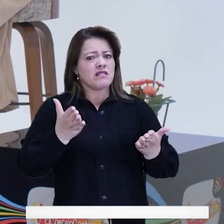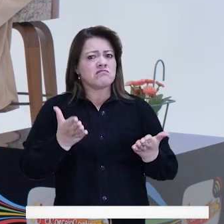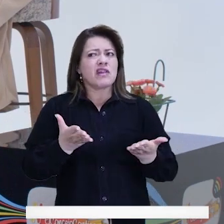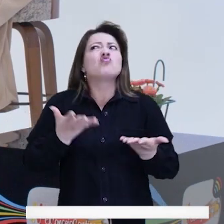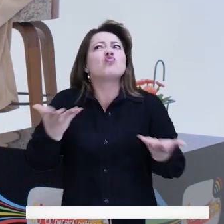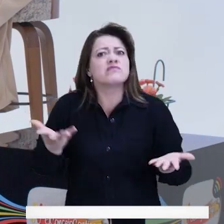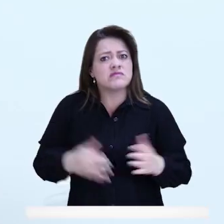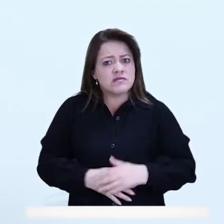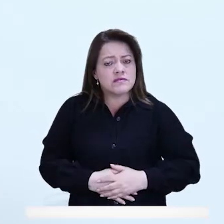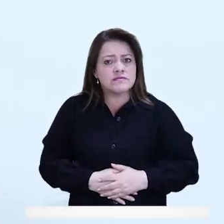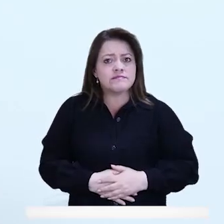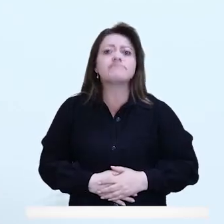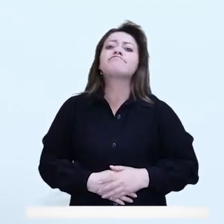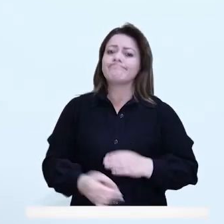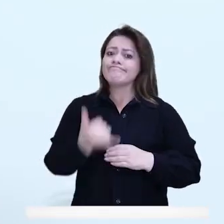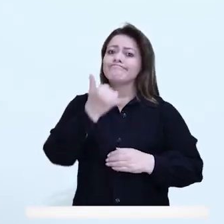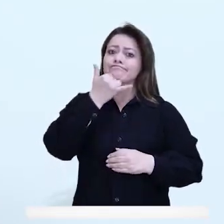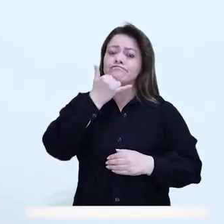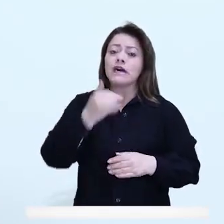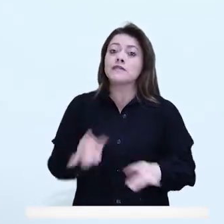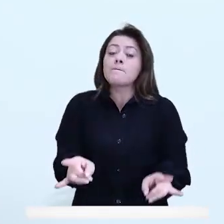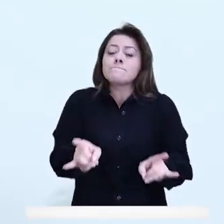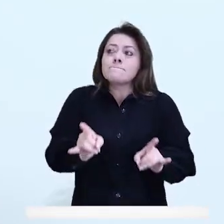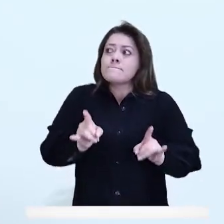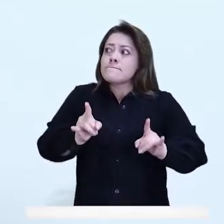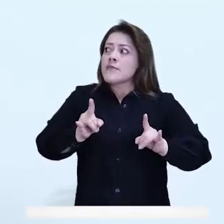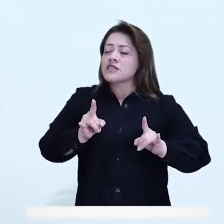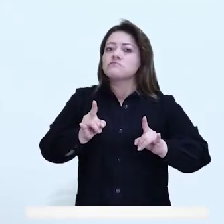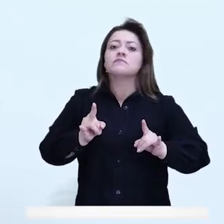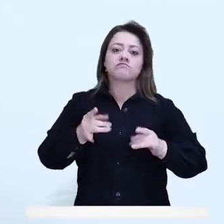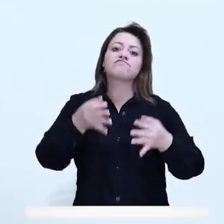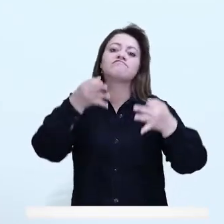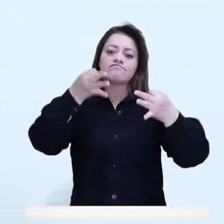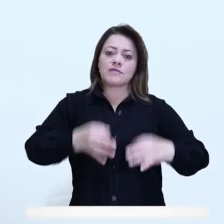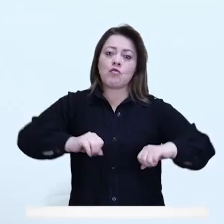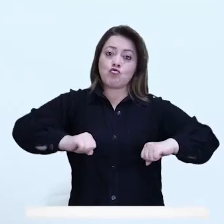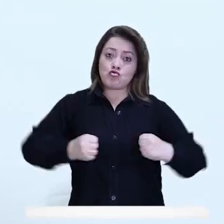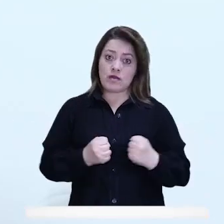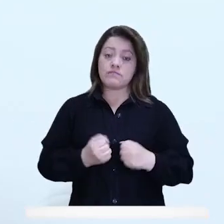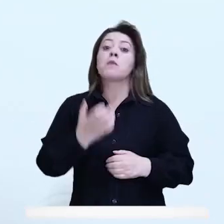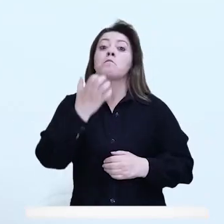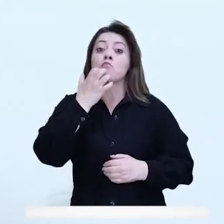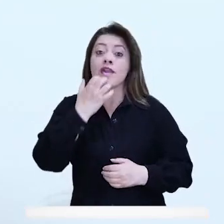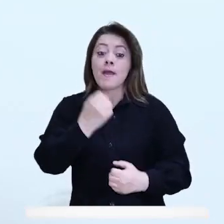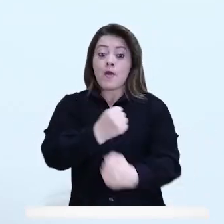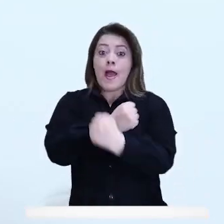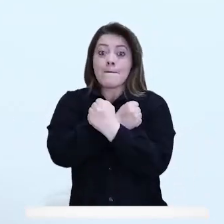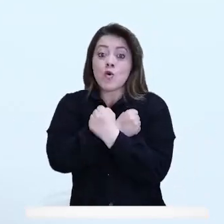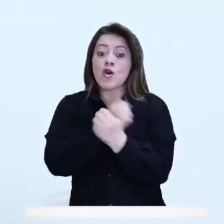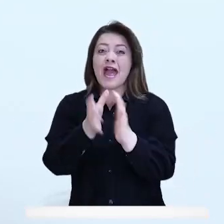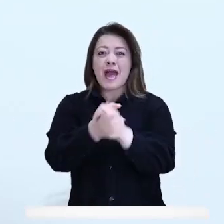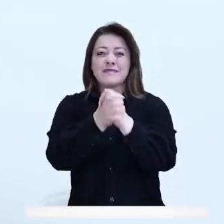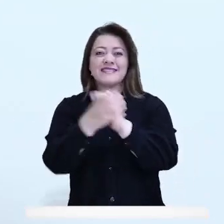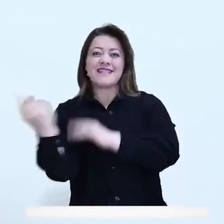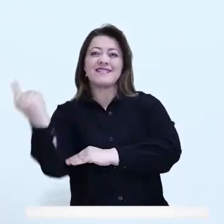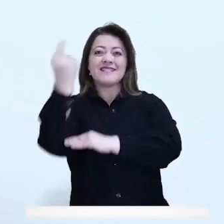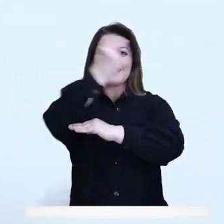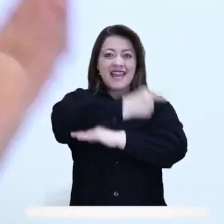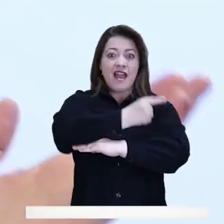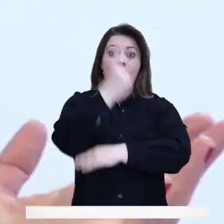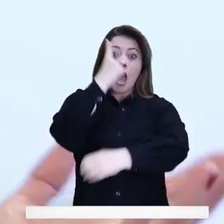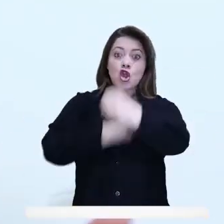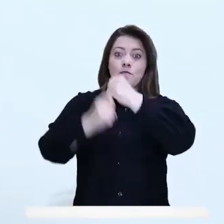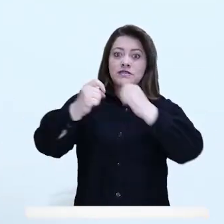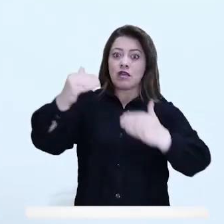son positivas? La sensación y la percepción son la realidad de lo que está pasando en Bogotá. Yo celebro que el Día del Amor y la Amistad en